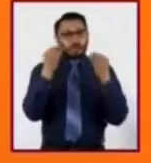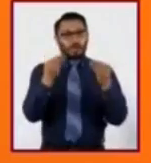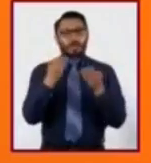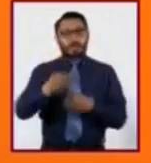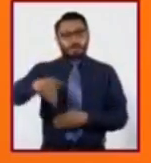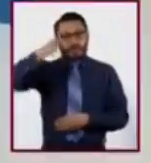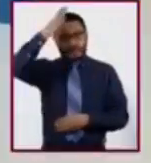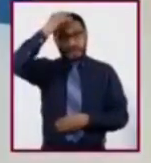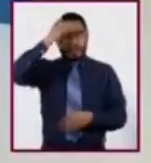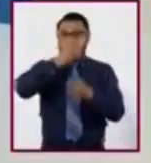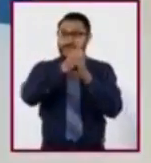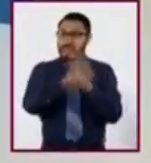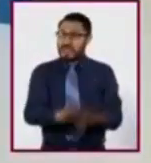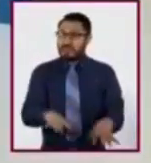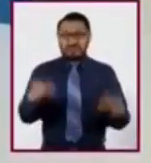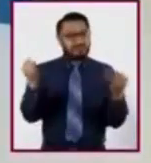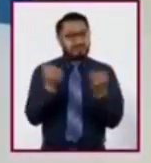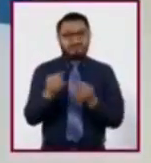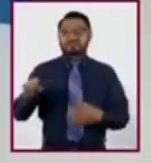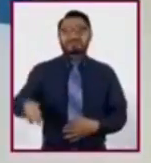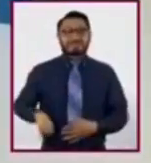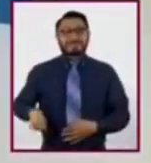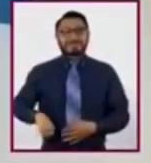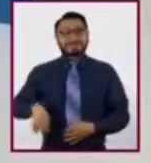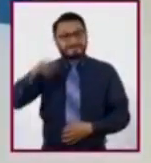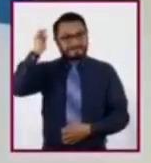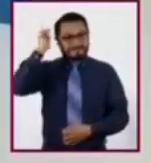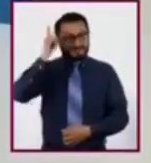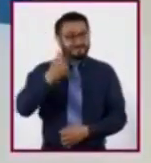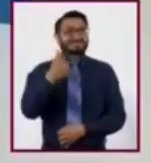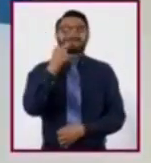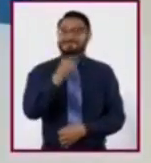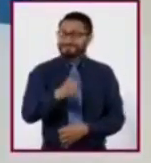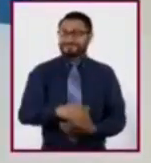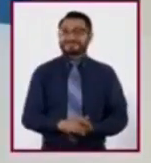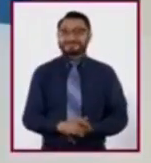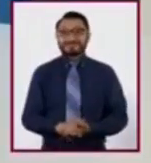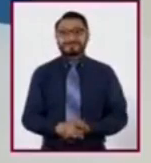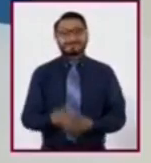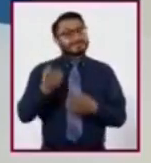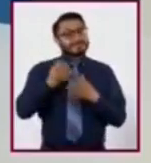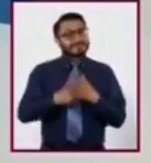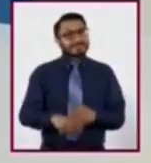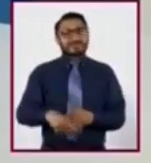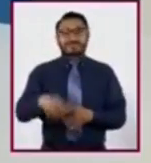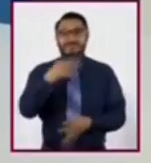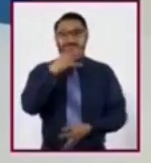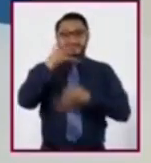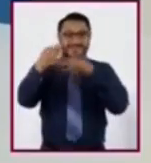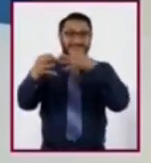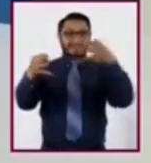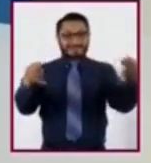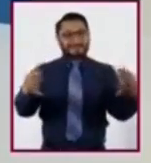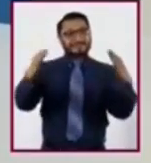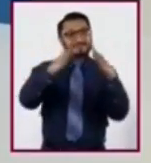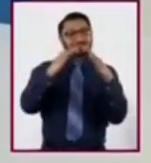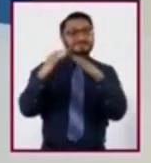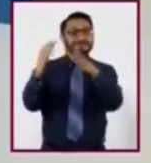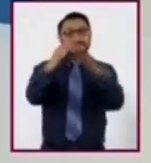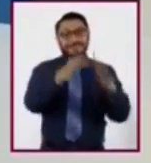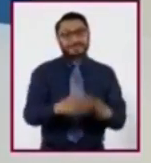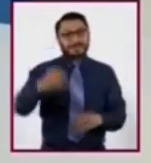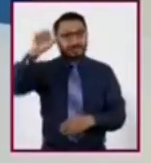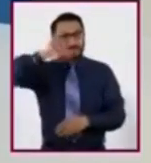interesantes. Esperamos que así sea. ¿Qué te parece si para comenzar les decimos a todas y todos en casa lo que